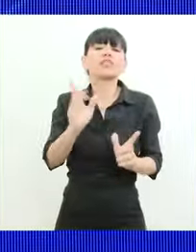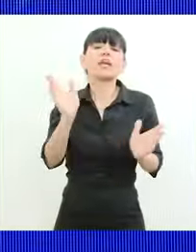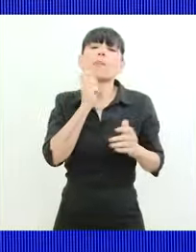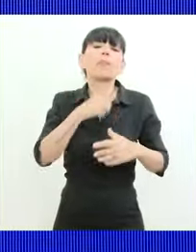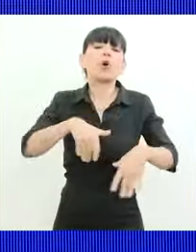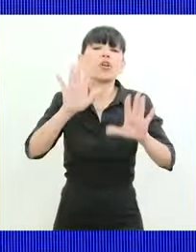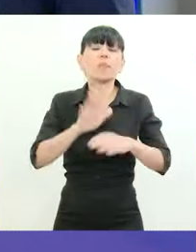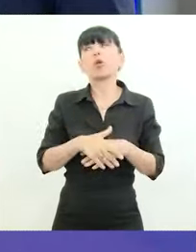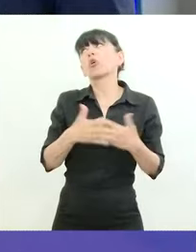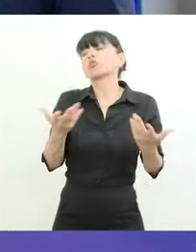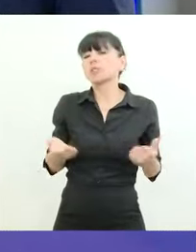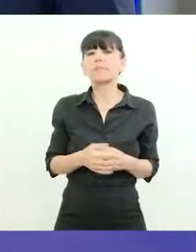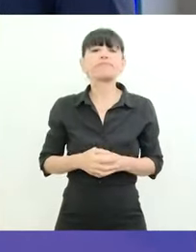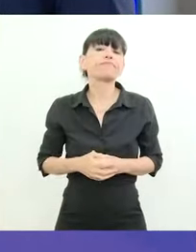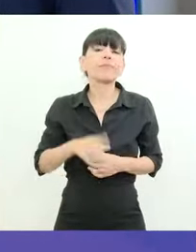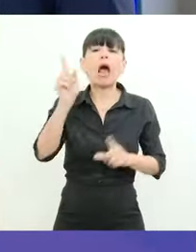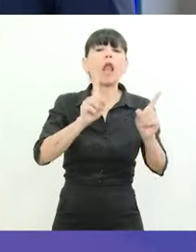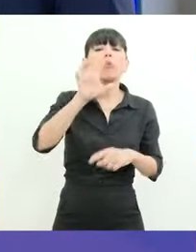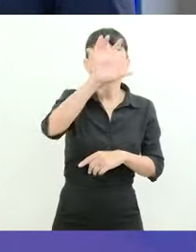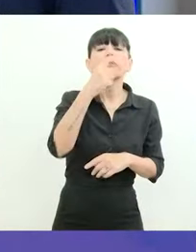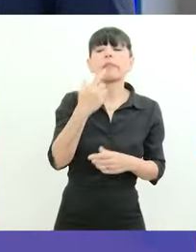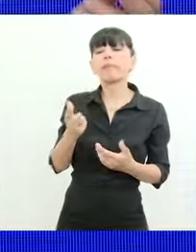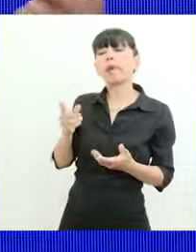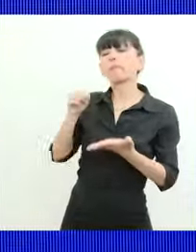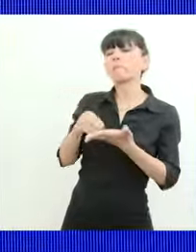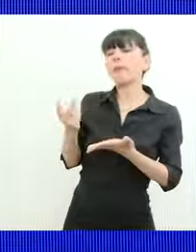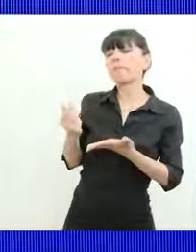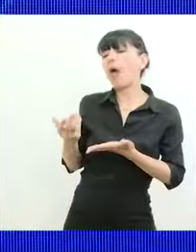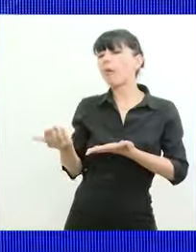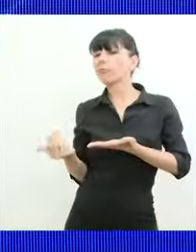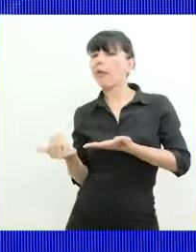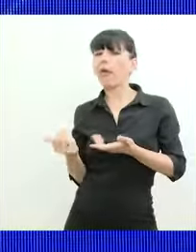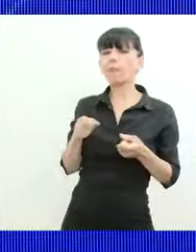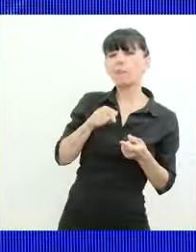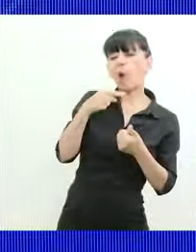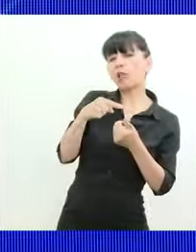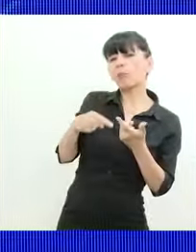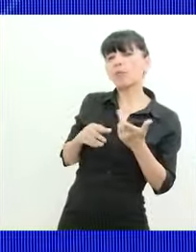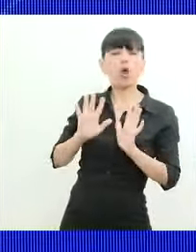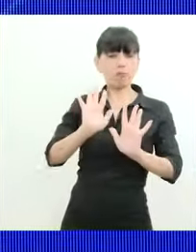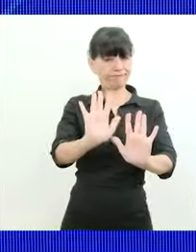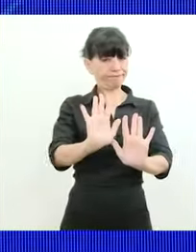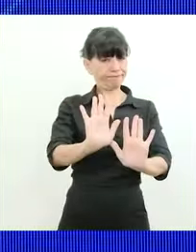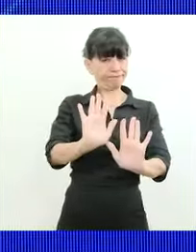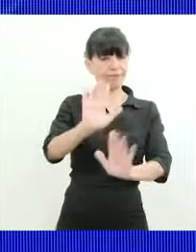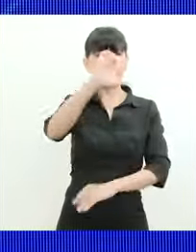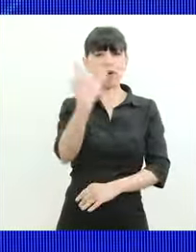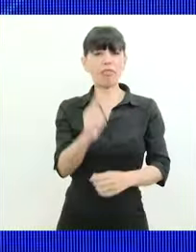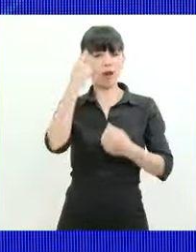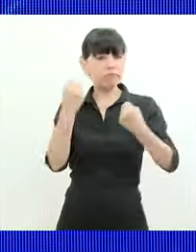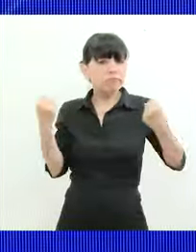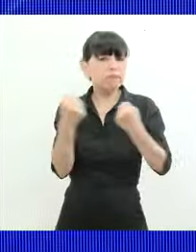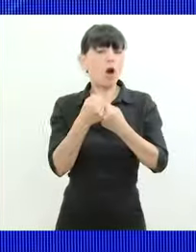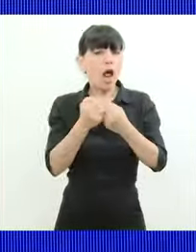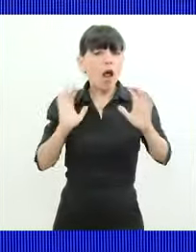dame más por esta ventanilla dame más por esta ventanilla nuevo pacto federal estoy dispuesto a ceder